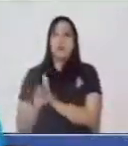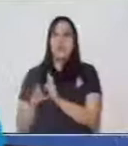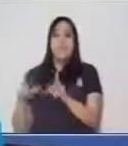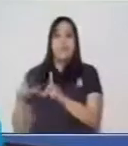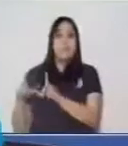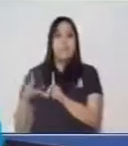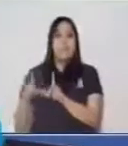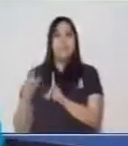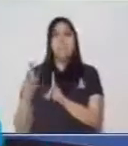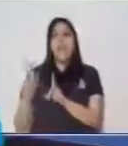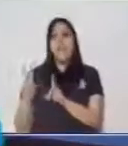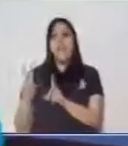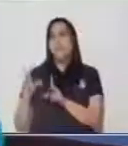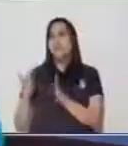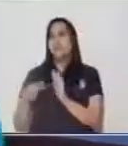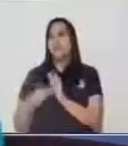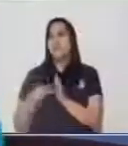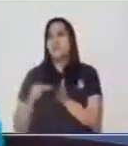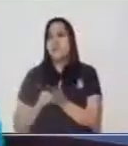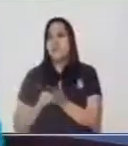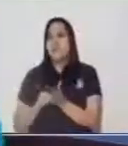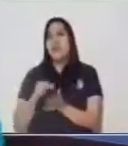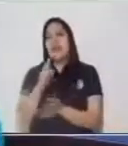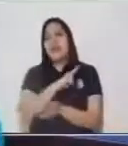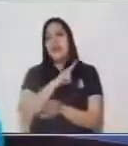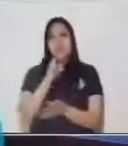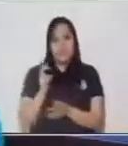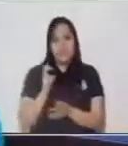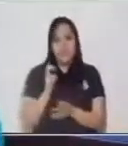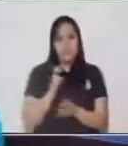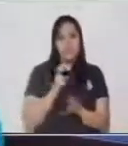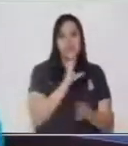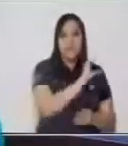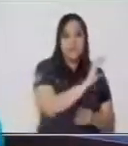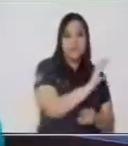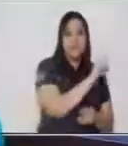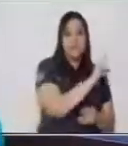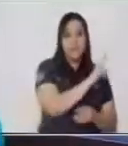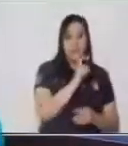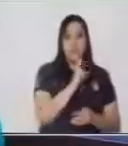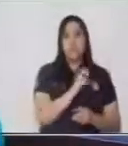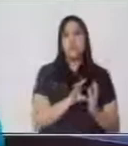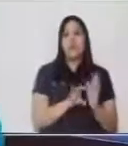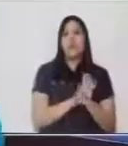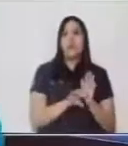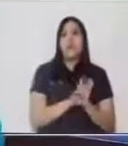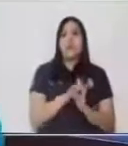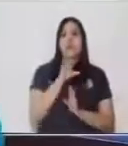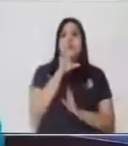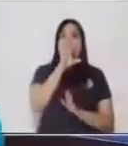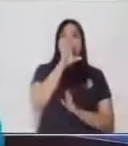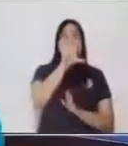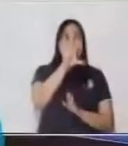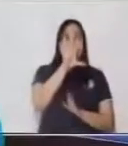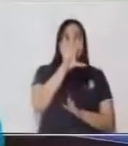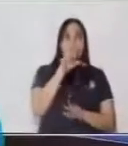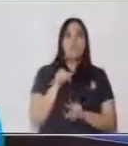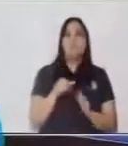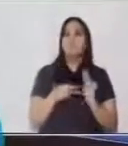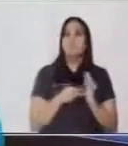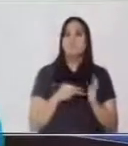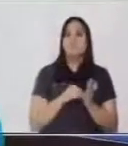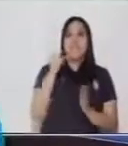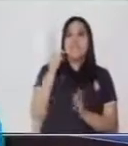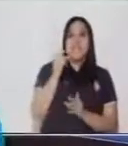de 2 en las centenas es de 200. El valor relativo de 5 en las decenas es 50.